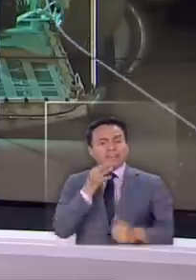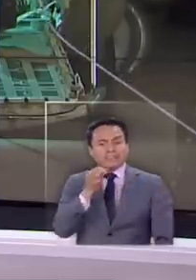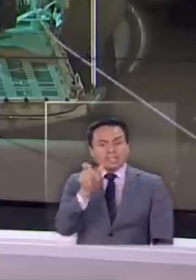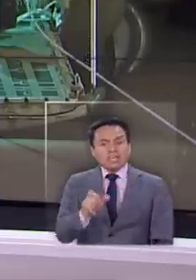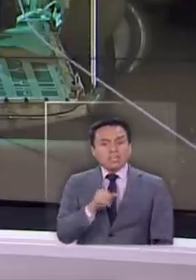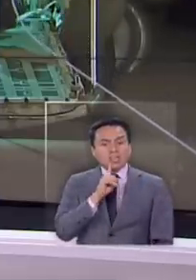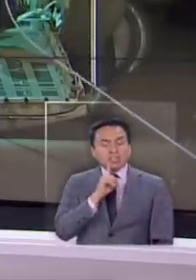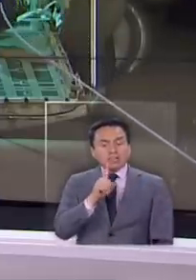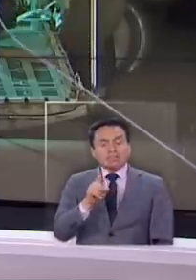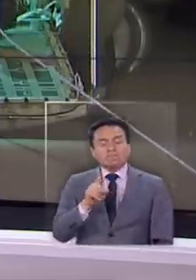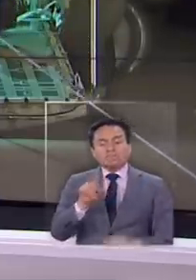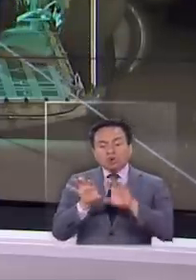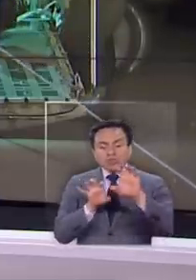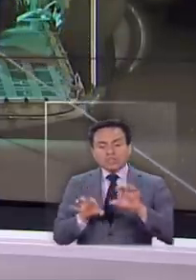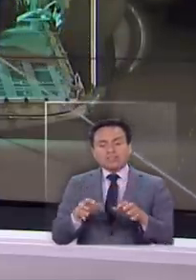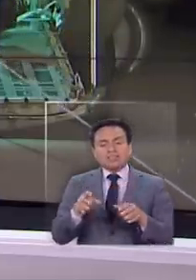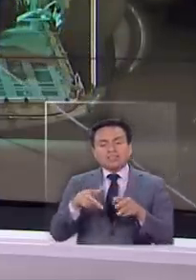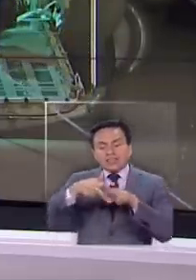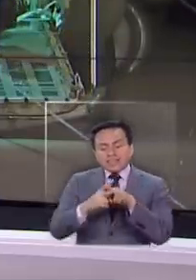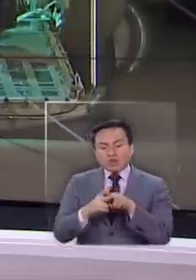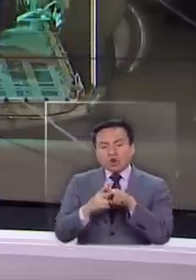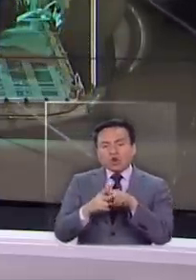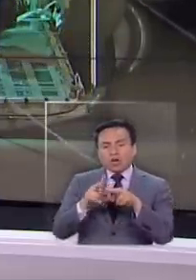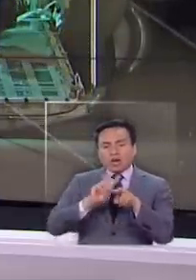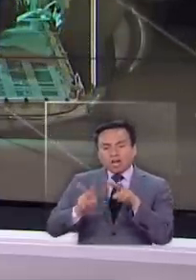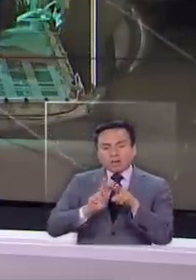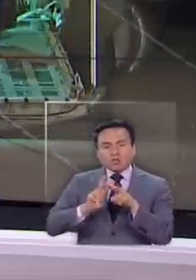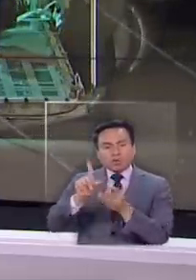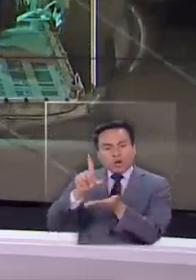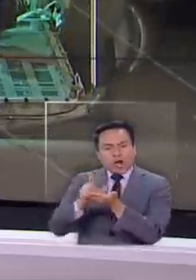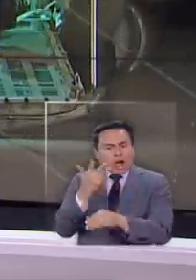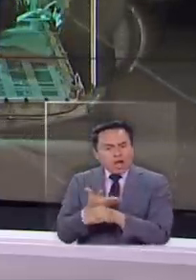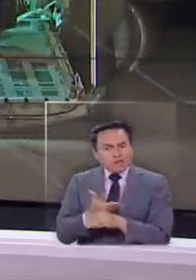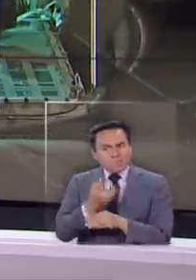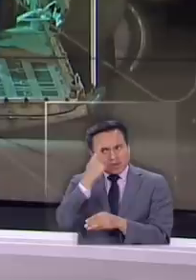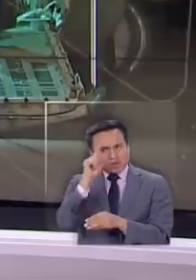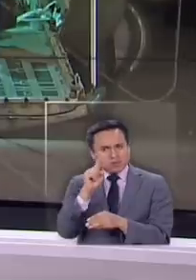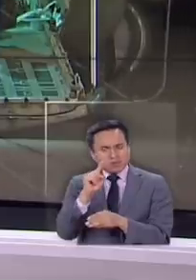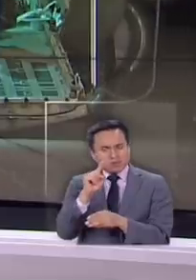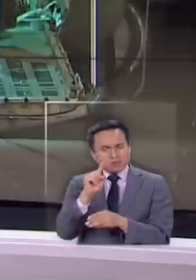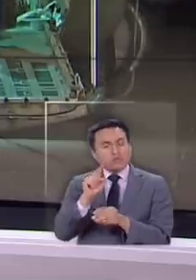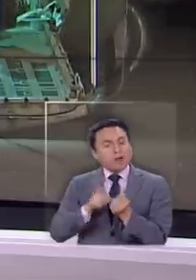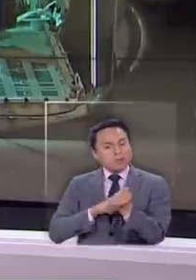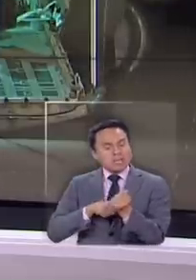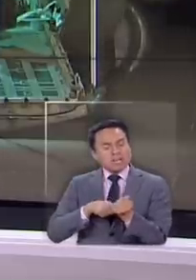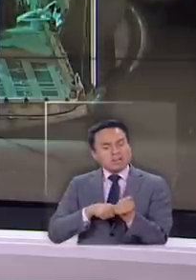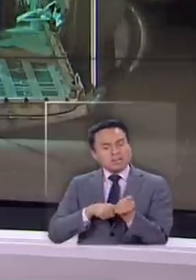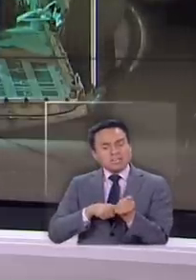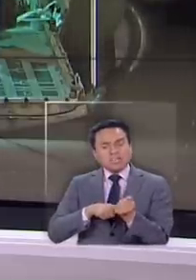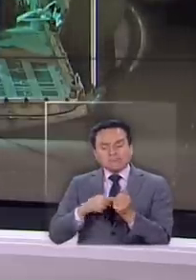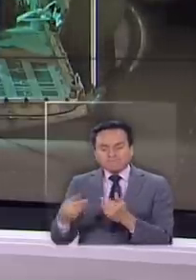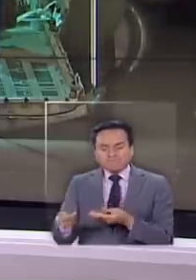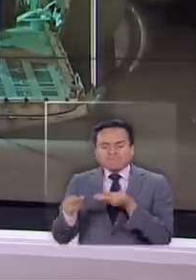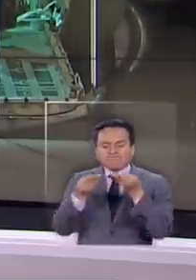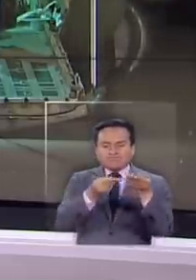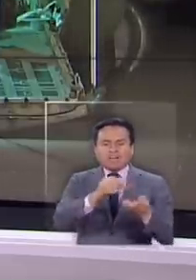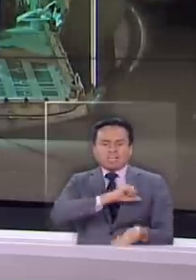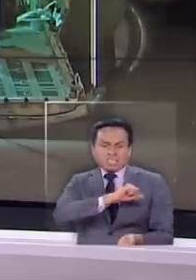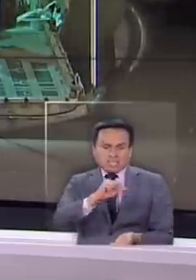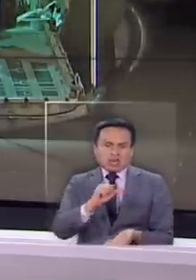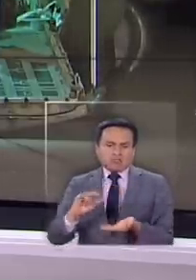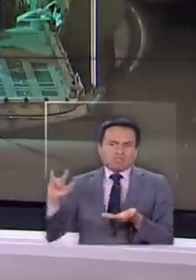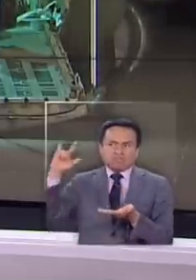contaban con los elementos técnicos para su tratamiento en la zona, decidió, junto a su familia, su derivación a la capital.